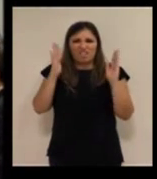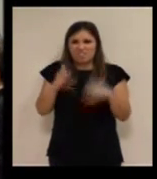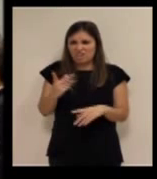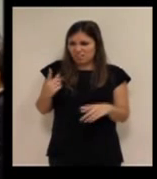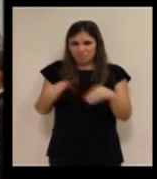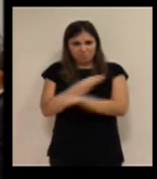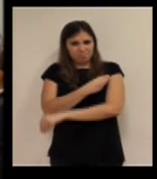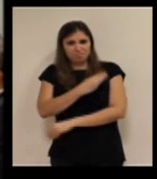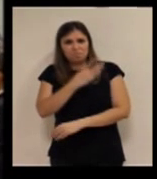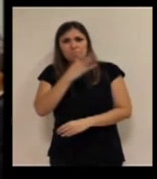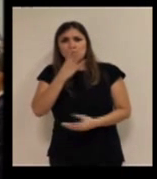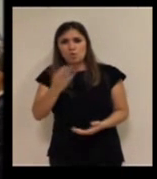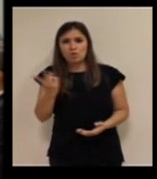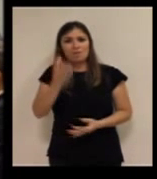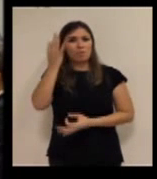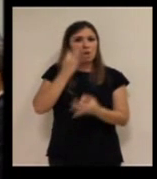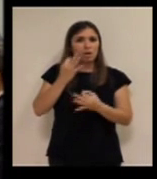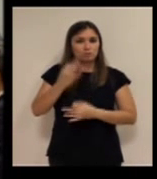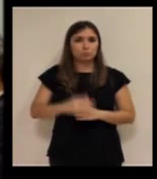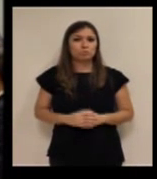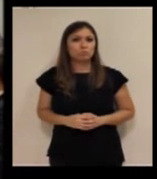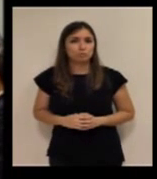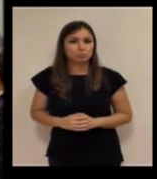divergencia en los datos.